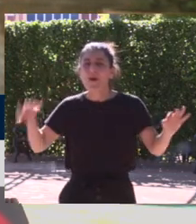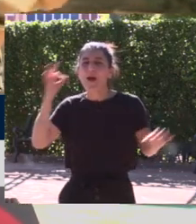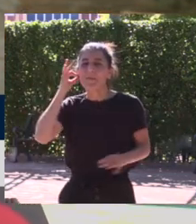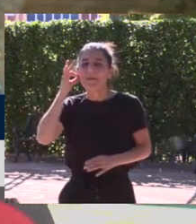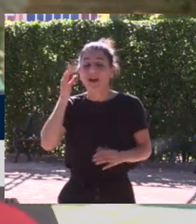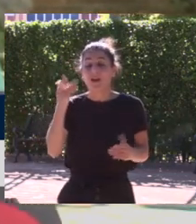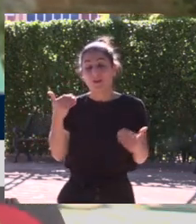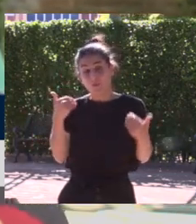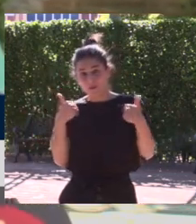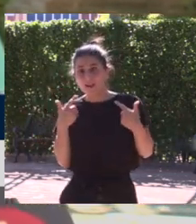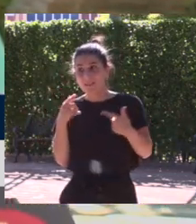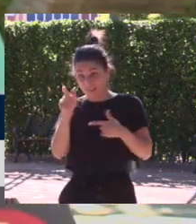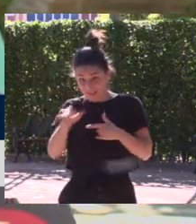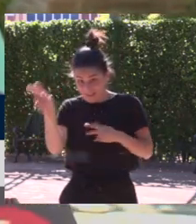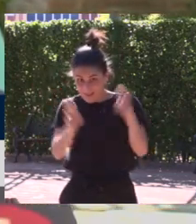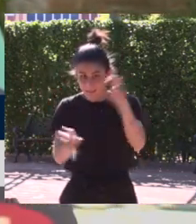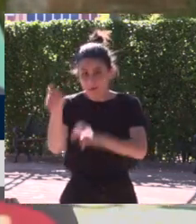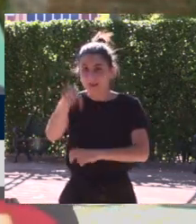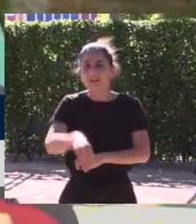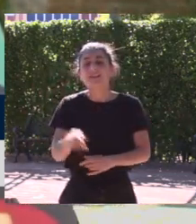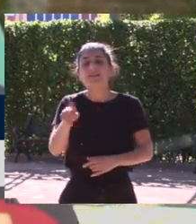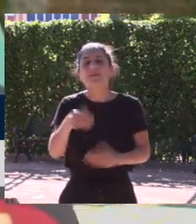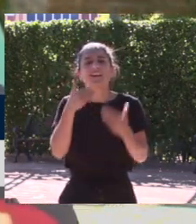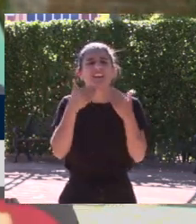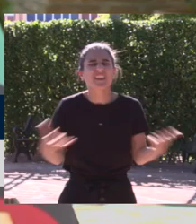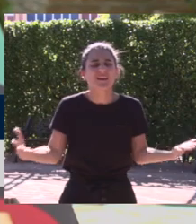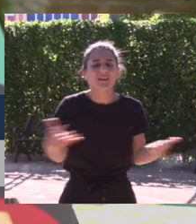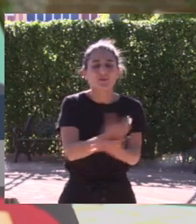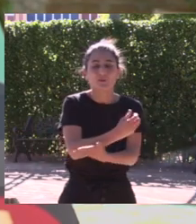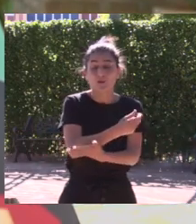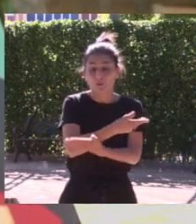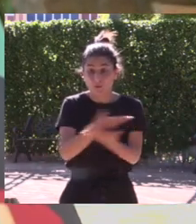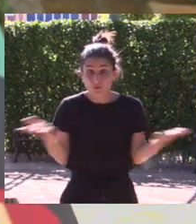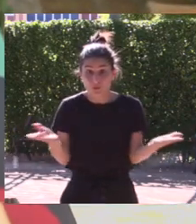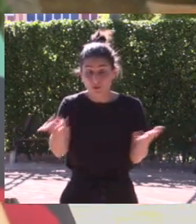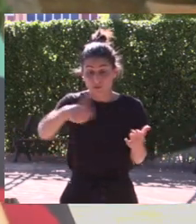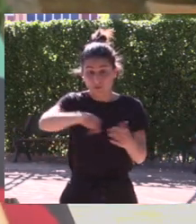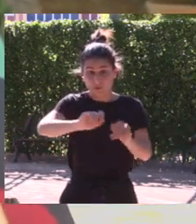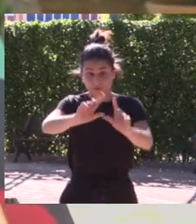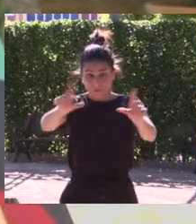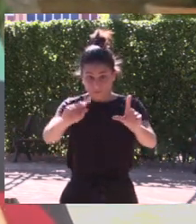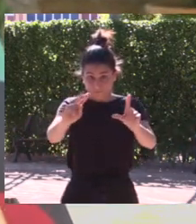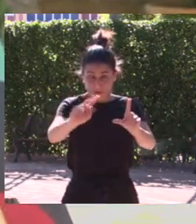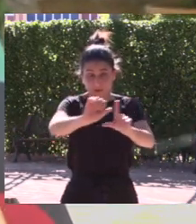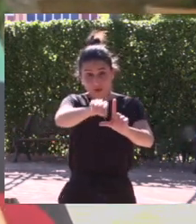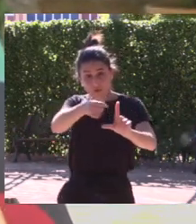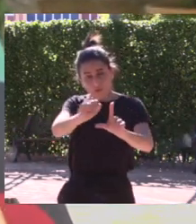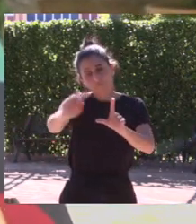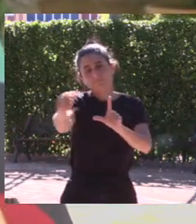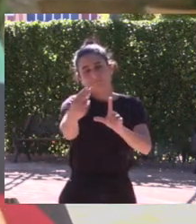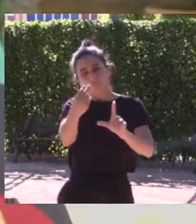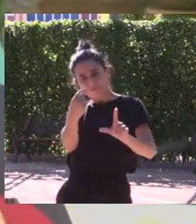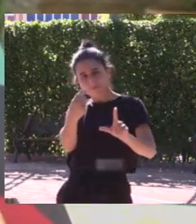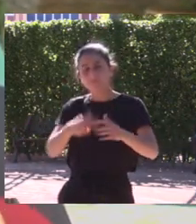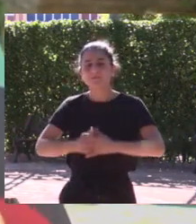amigas responsables que están aquí y sobre todo, gracias a todos vosotros que nos estáis siguiendo por el canal